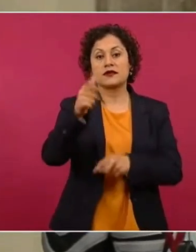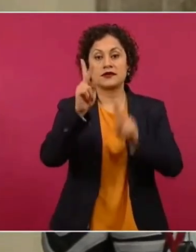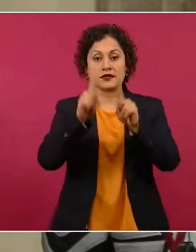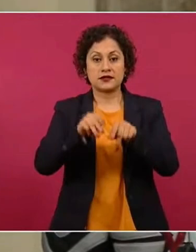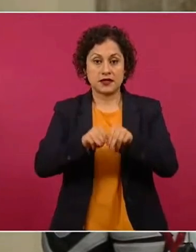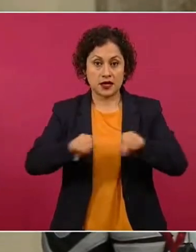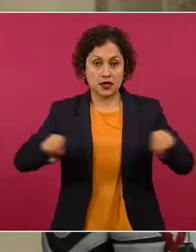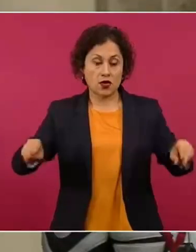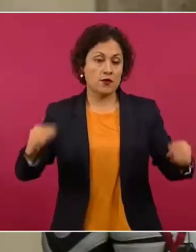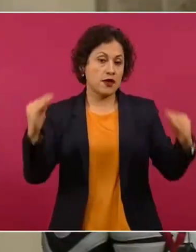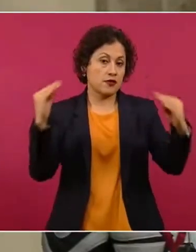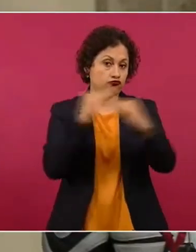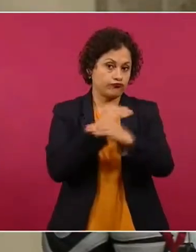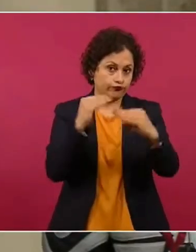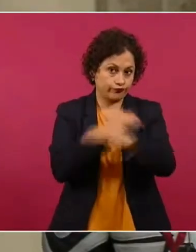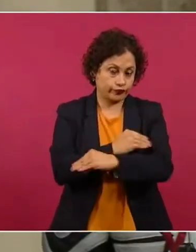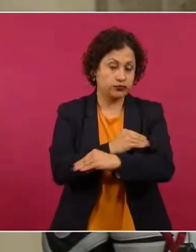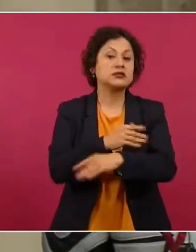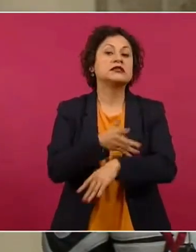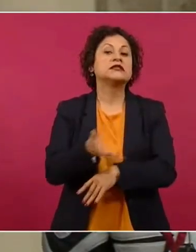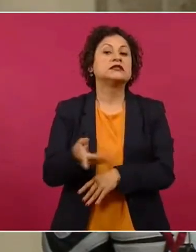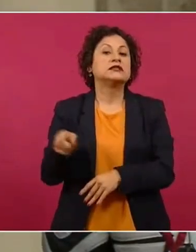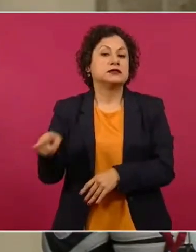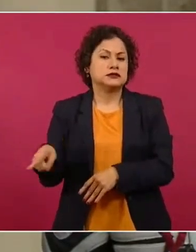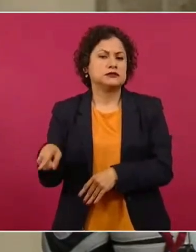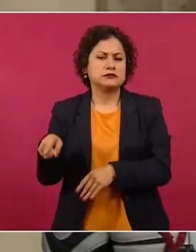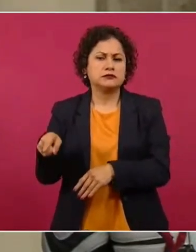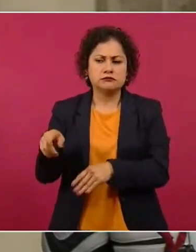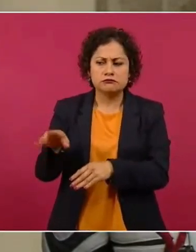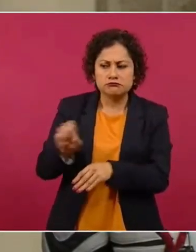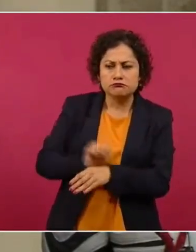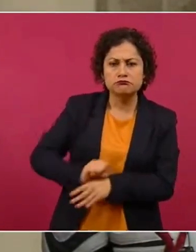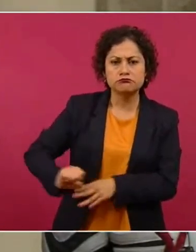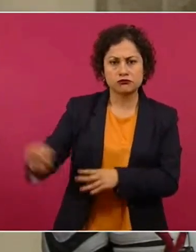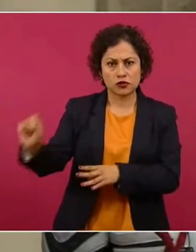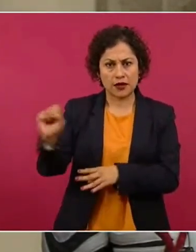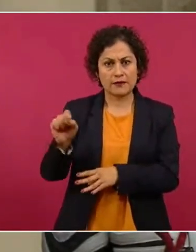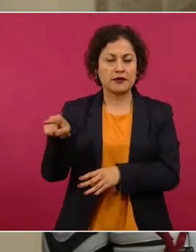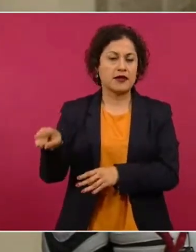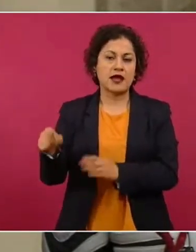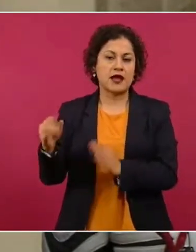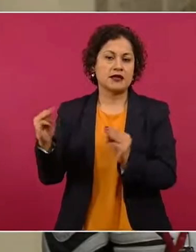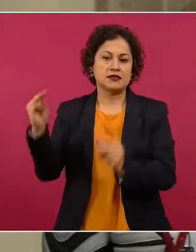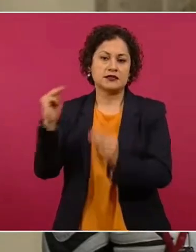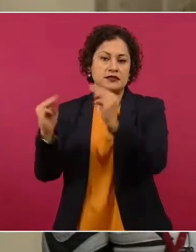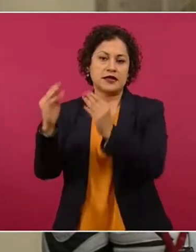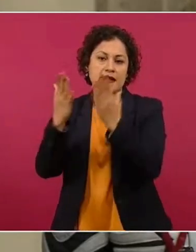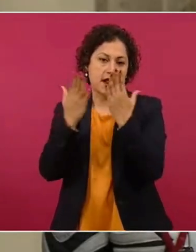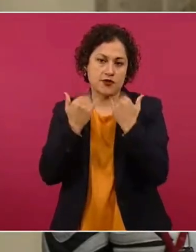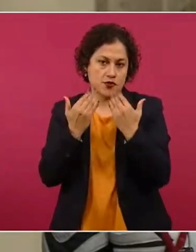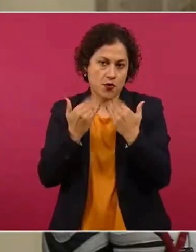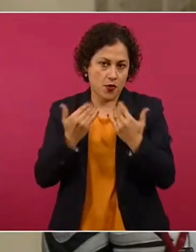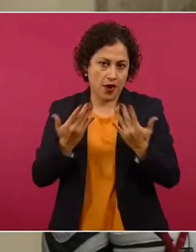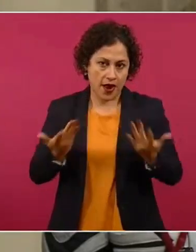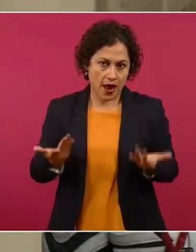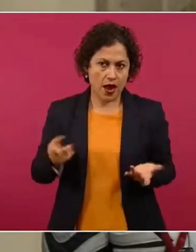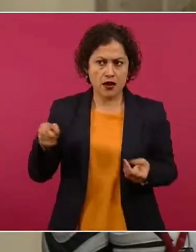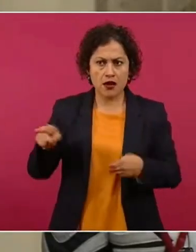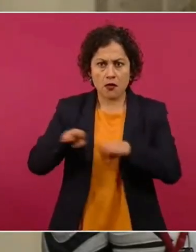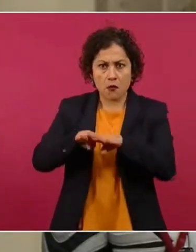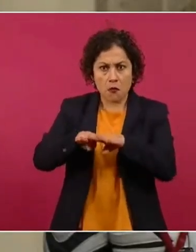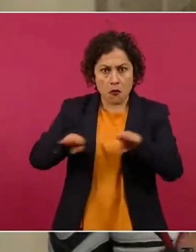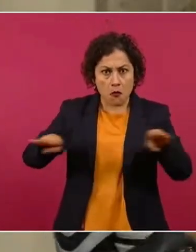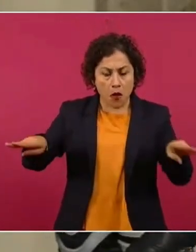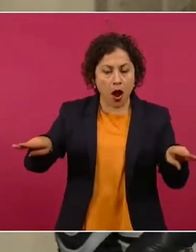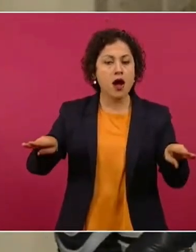de carretera, obviamente pues se trata de un trazo sencillo, además ahí pues no tenemos sierra, es un trazo prácticamente plano